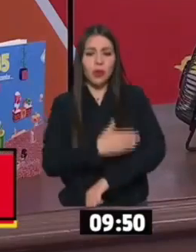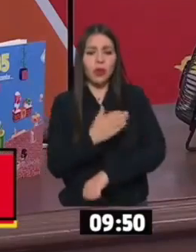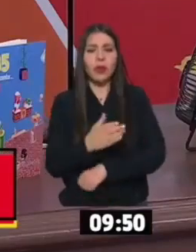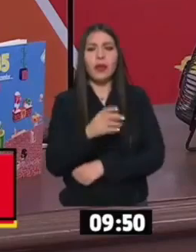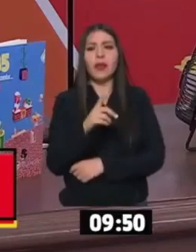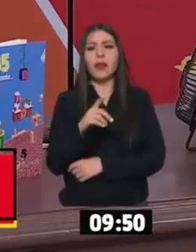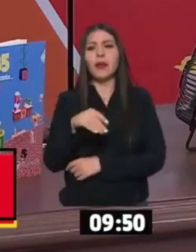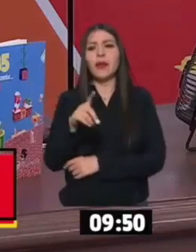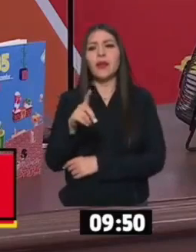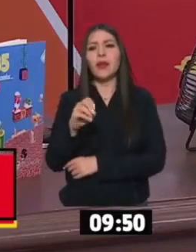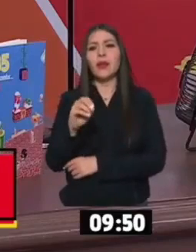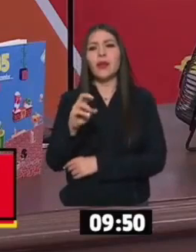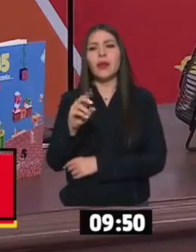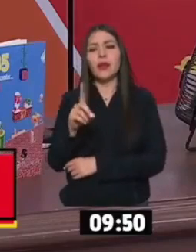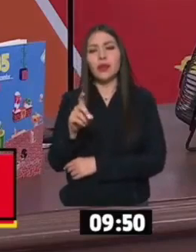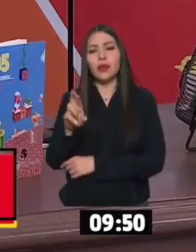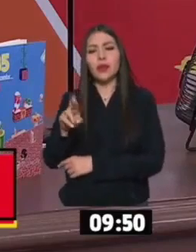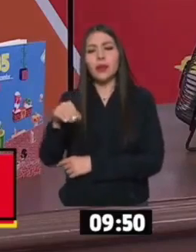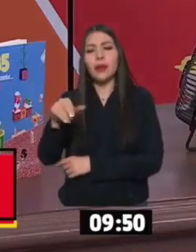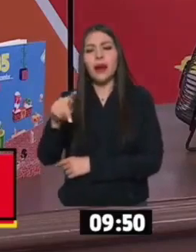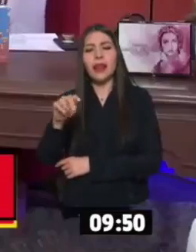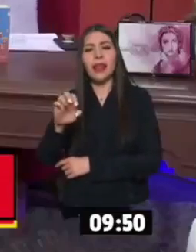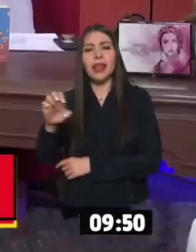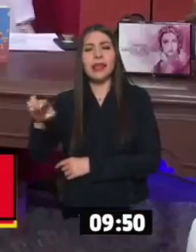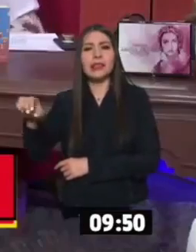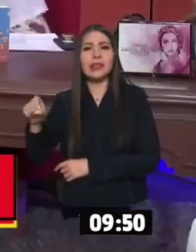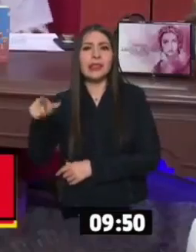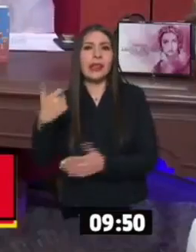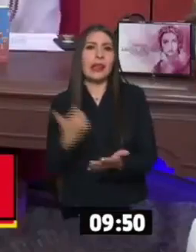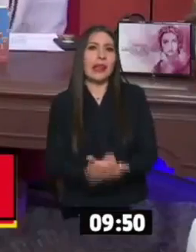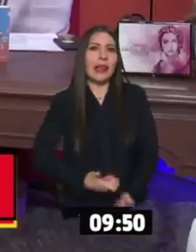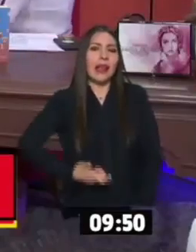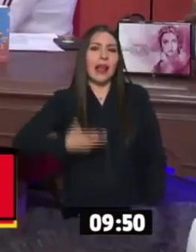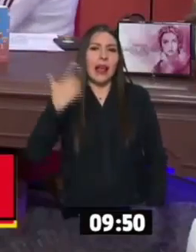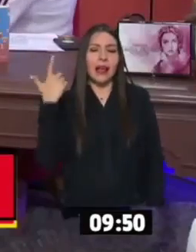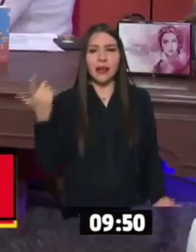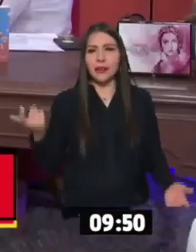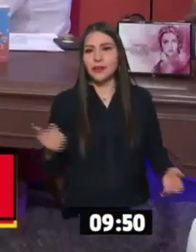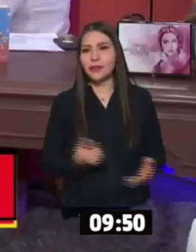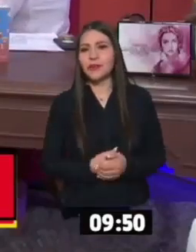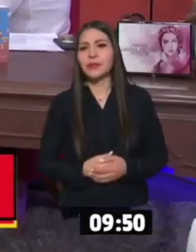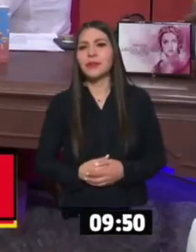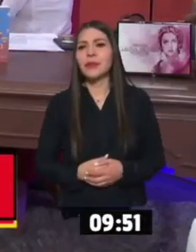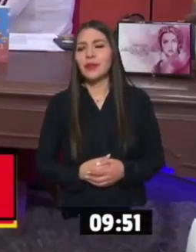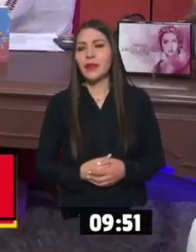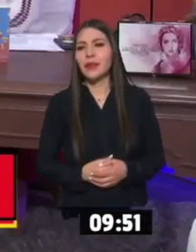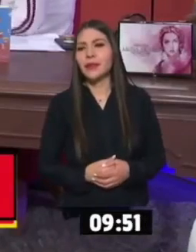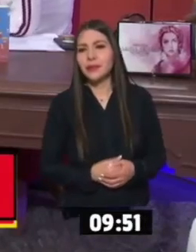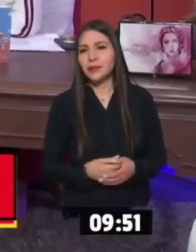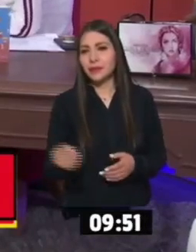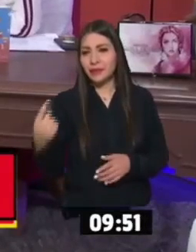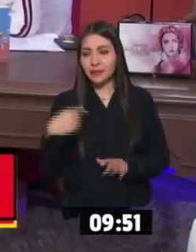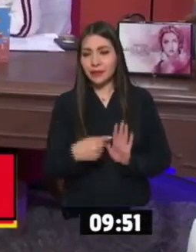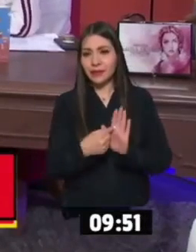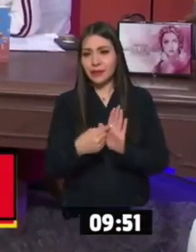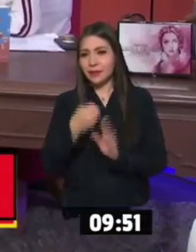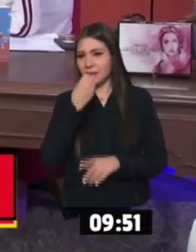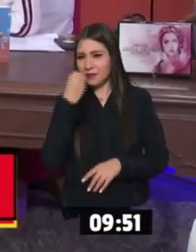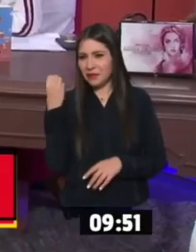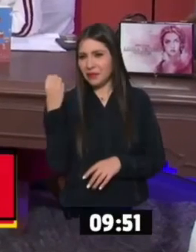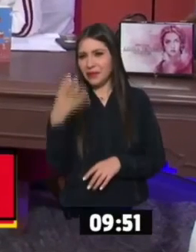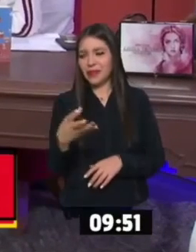electricistas allá. Y que salieron bien caras. Bota. Sale más caro. Oye, qué buenos almanaques. Los